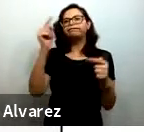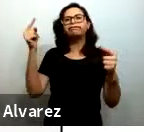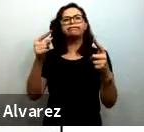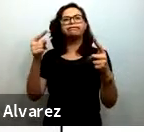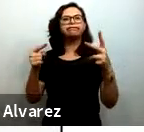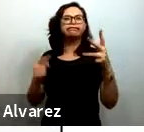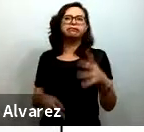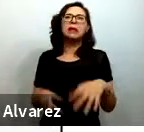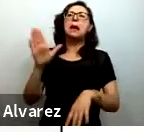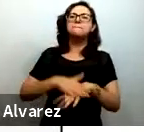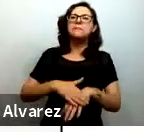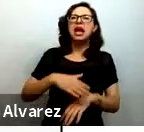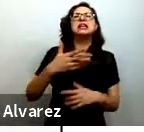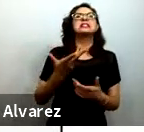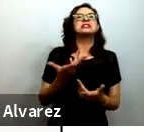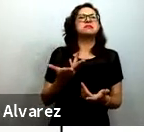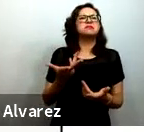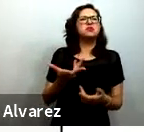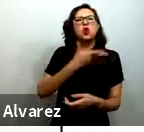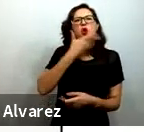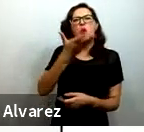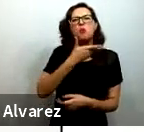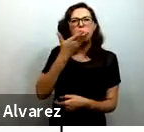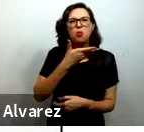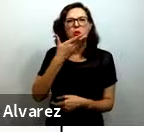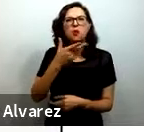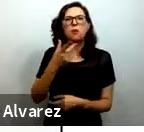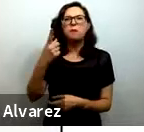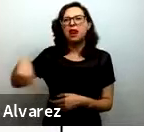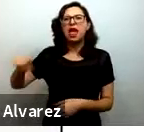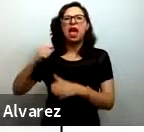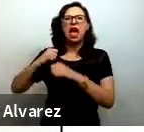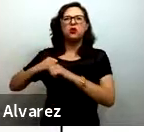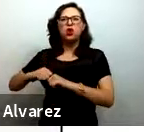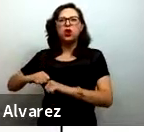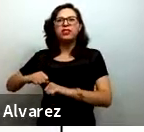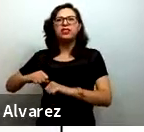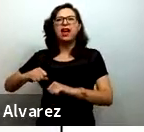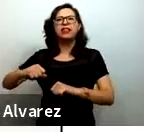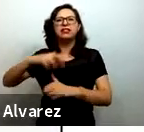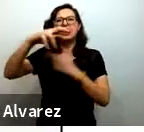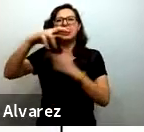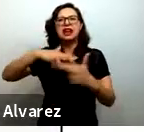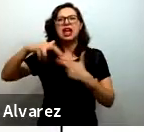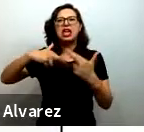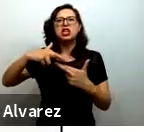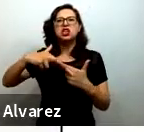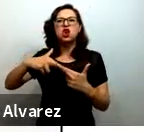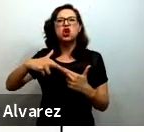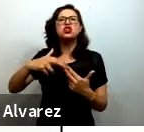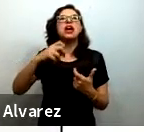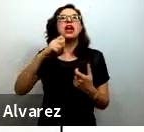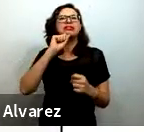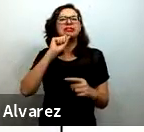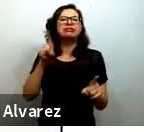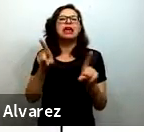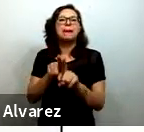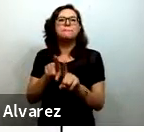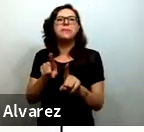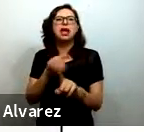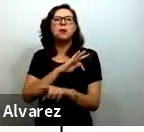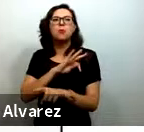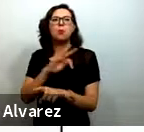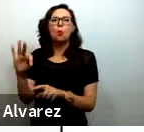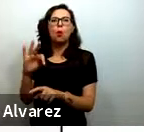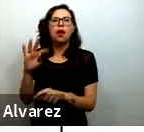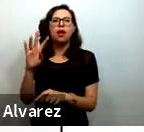autoridades de educación en la región, y también en el otro lado, notas